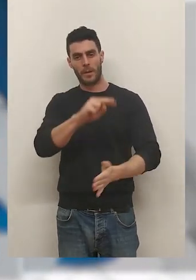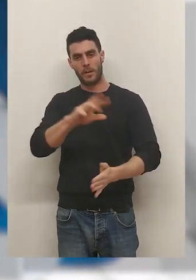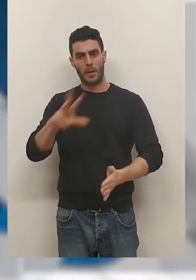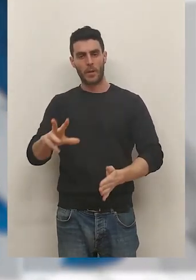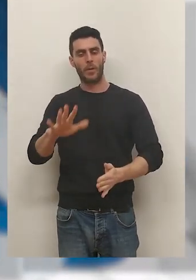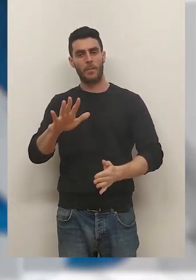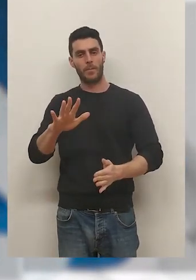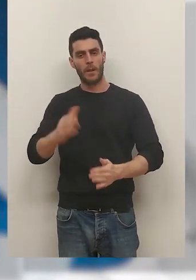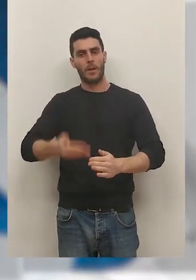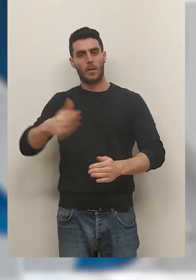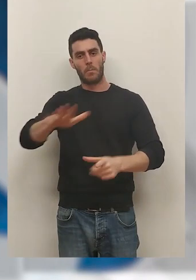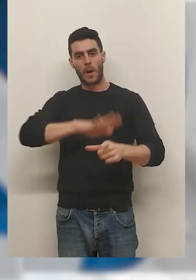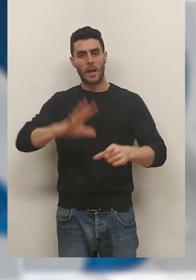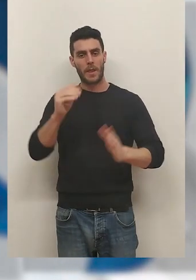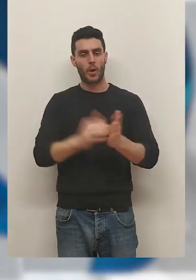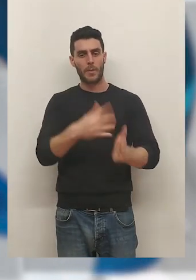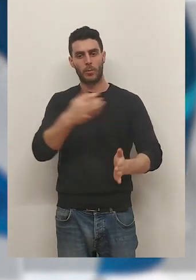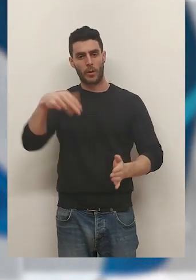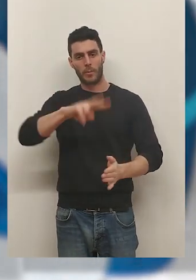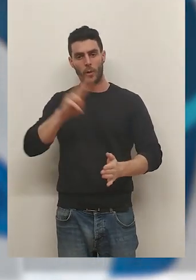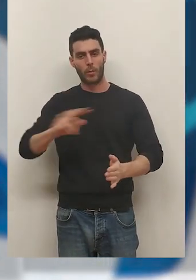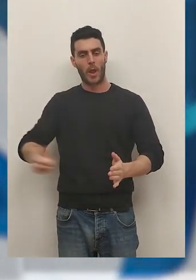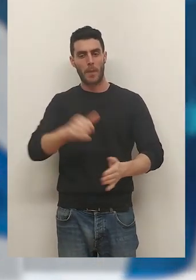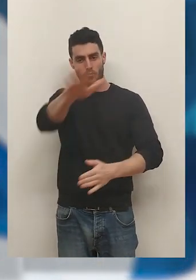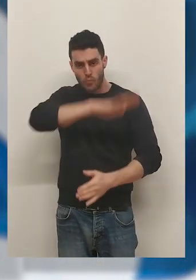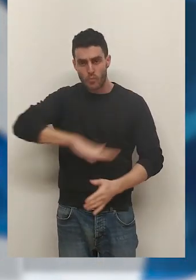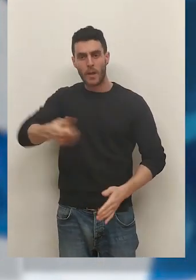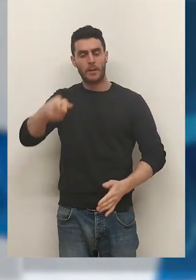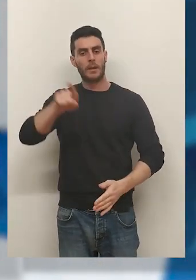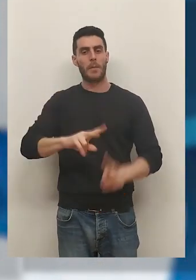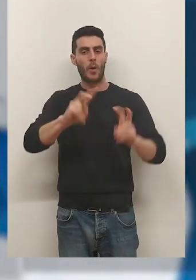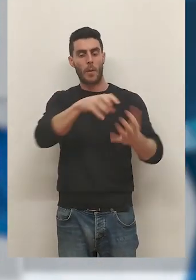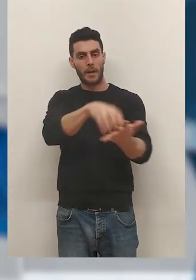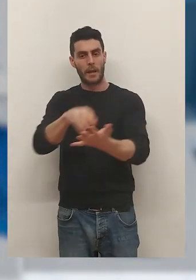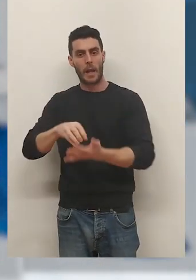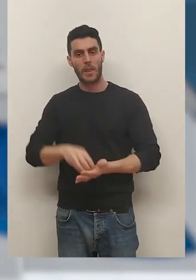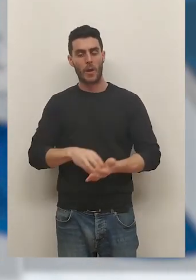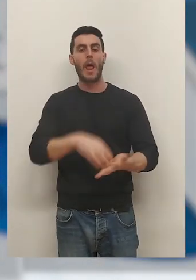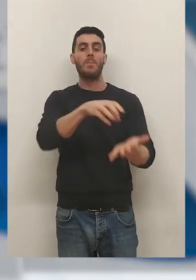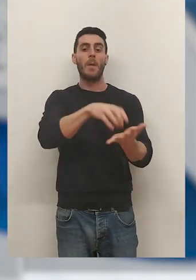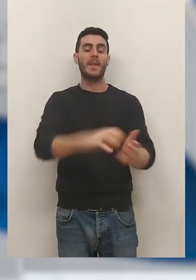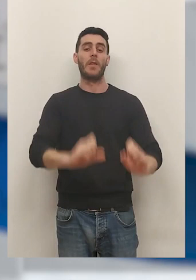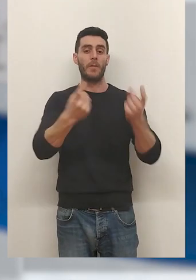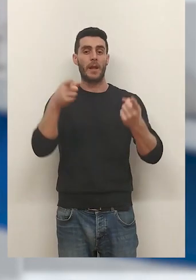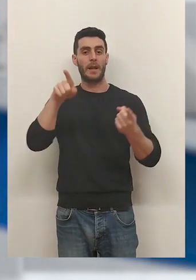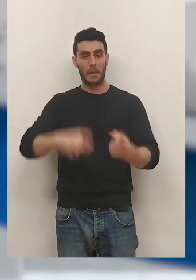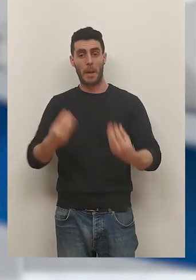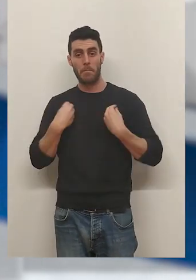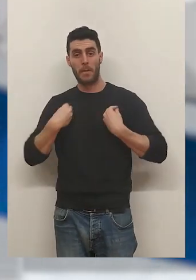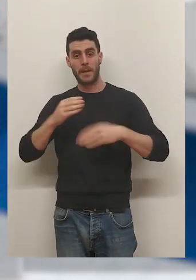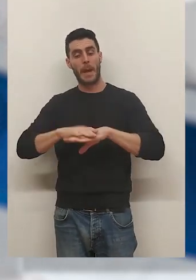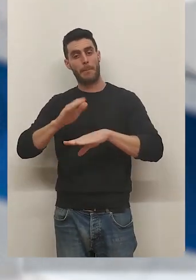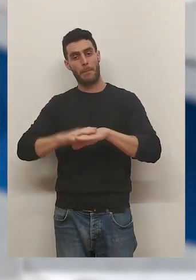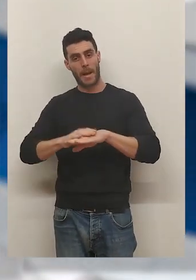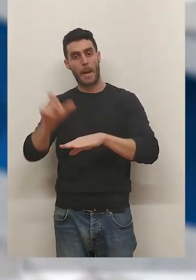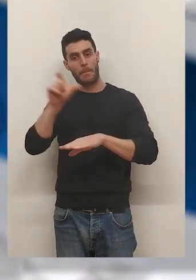Se edificará sobre una parcela de más de 5.400 metros cuadrados y las nuevas instalaciones contarán con dependencias oficiales y viviendas